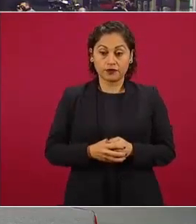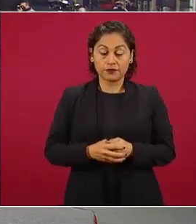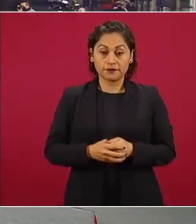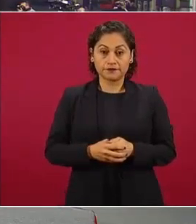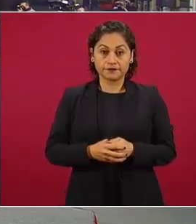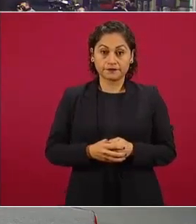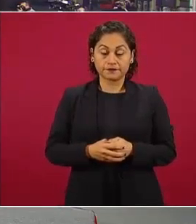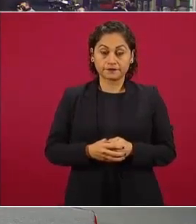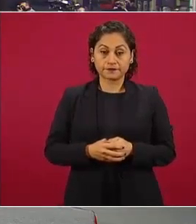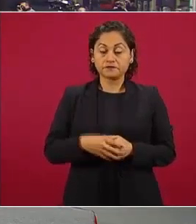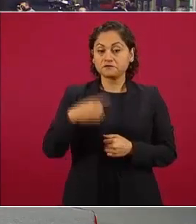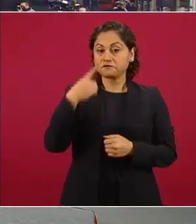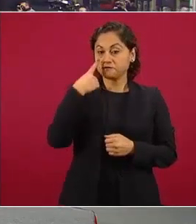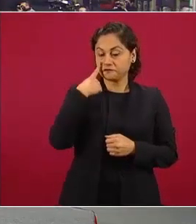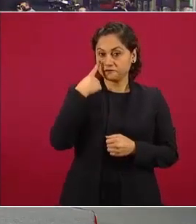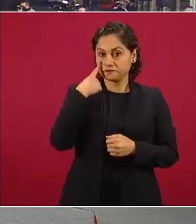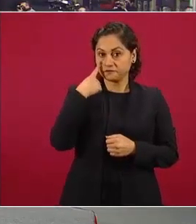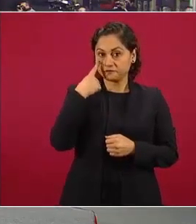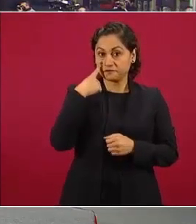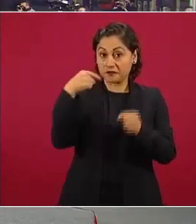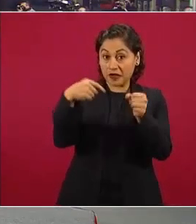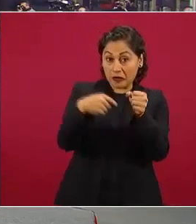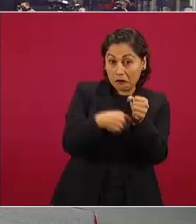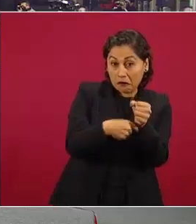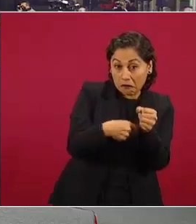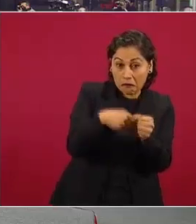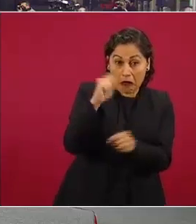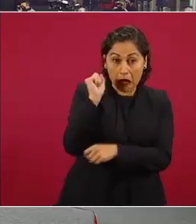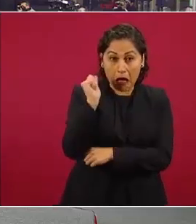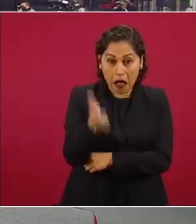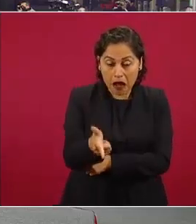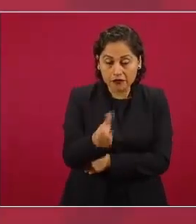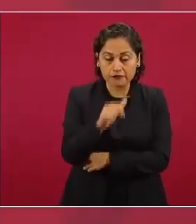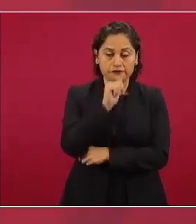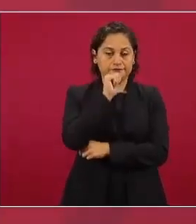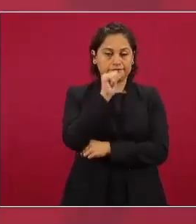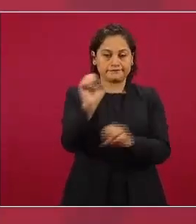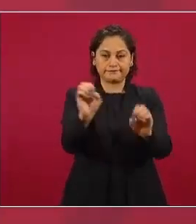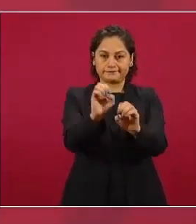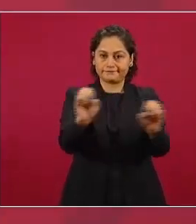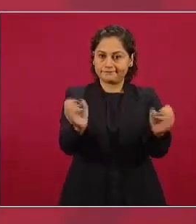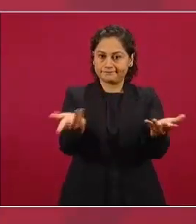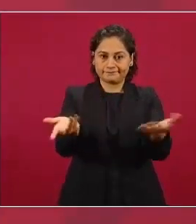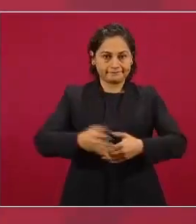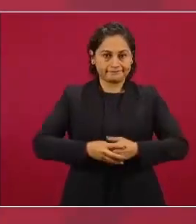no hay nada oculto nosotros